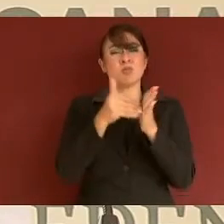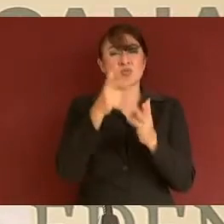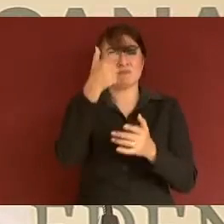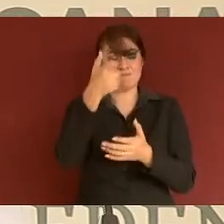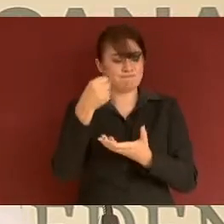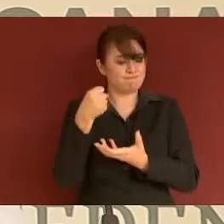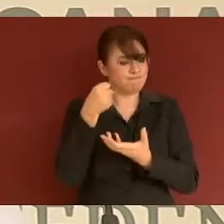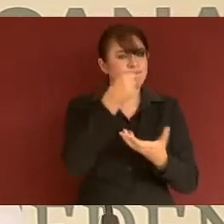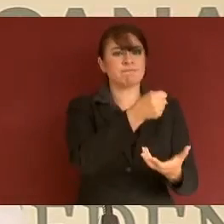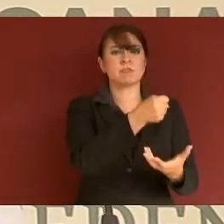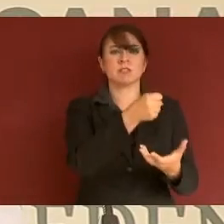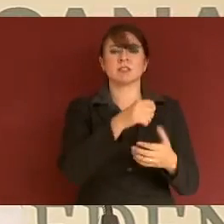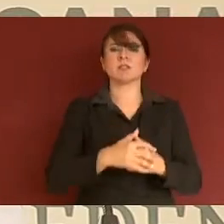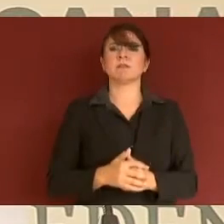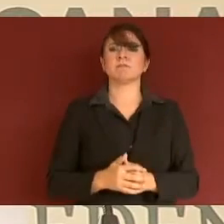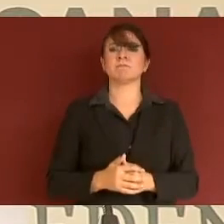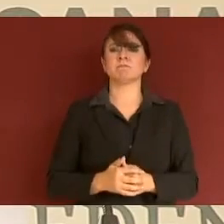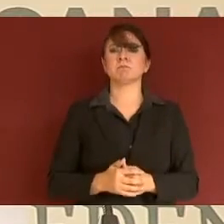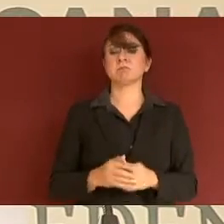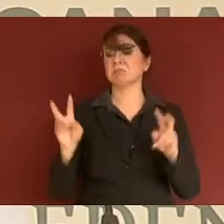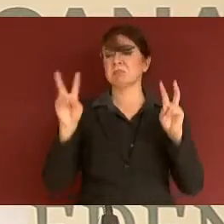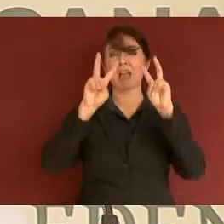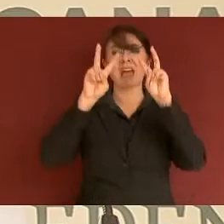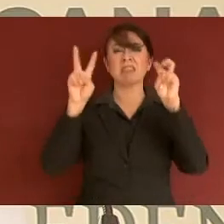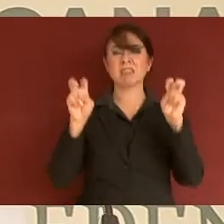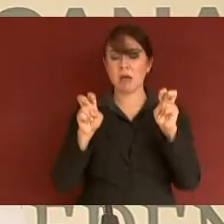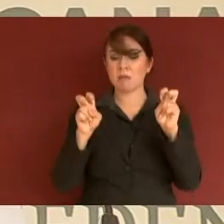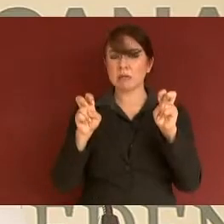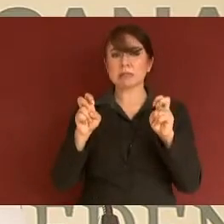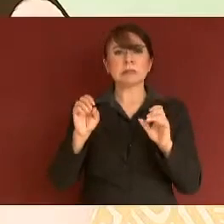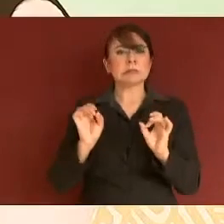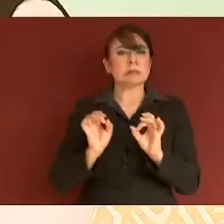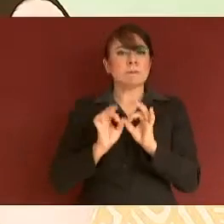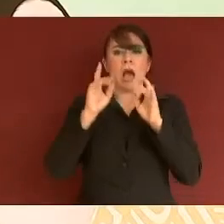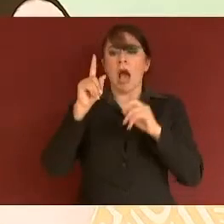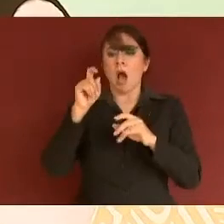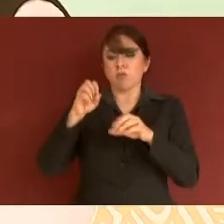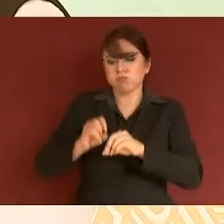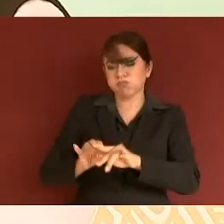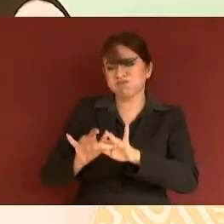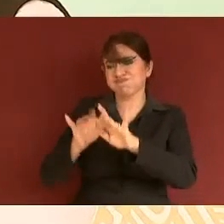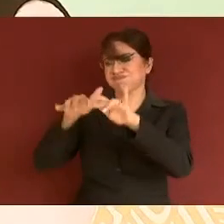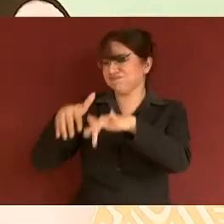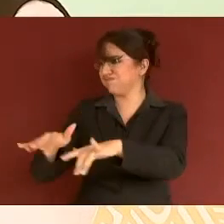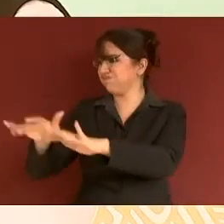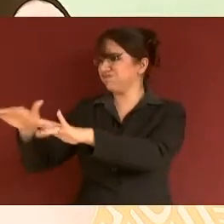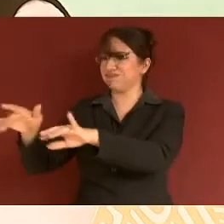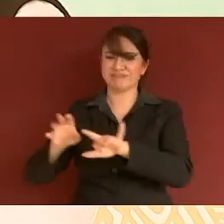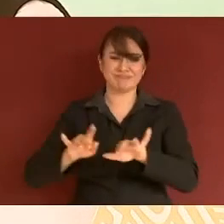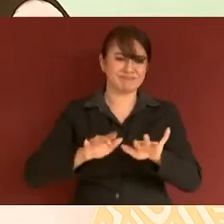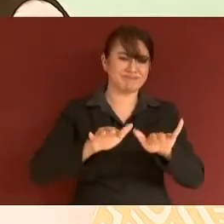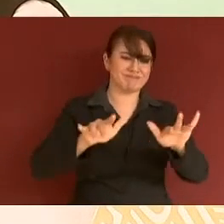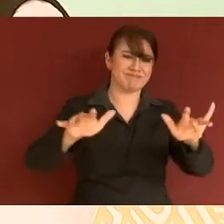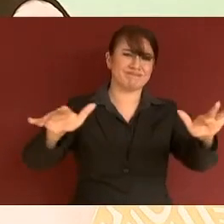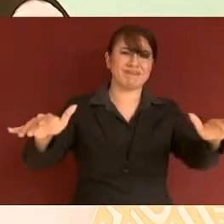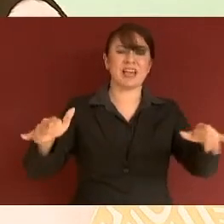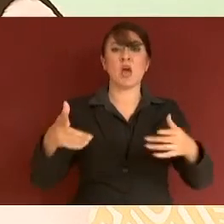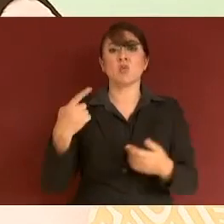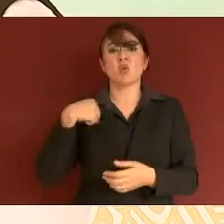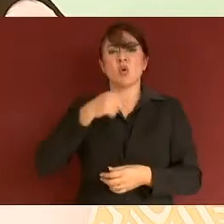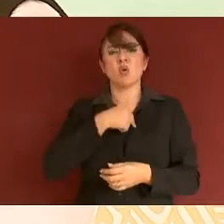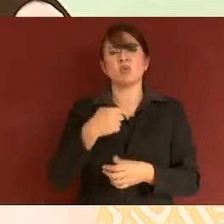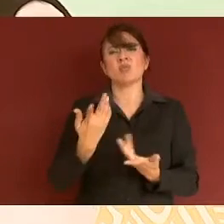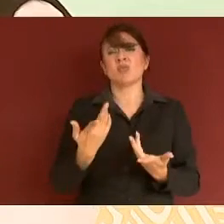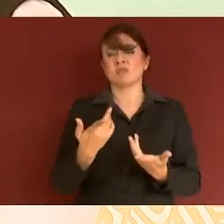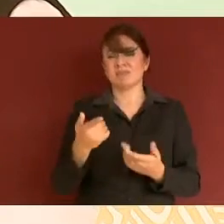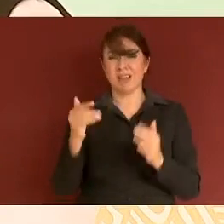Para temas de control de inundaciones, realizamos 47 acciones para proteger a más de 153 mil nayaritas,